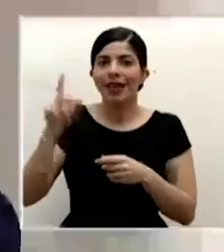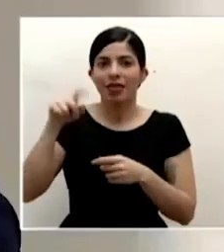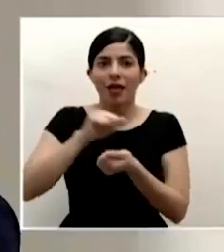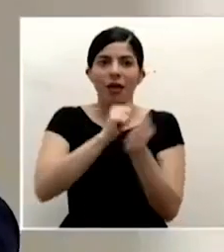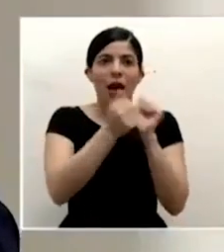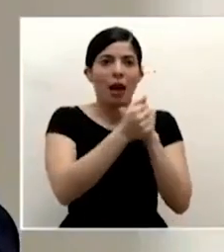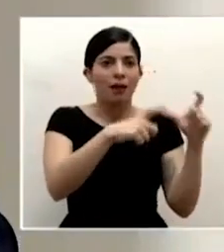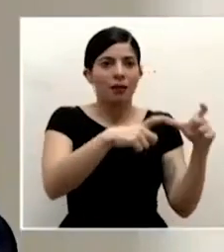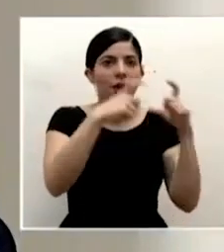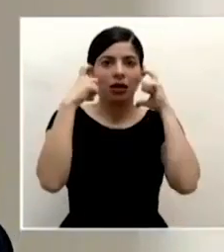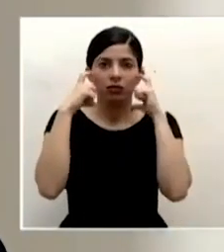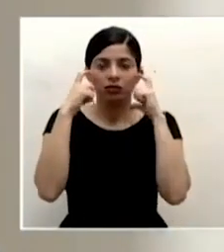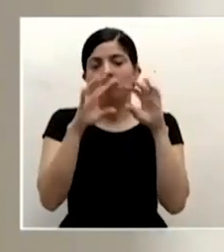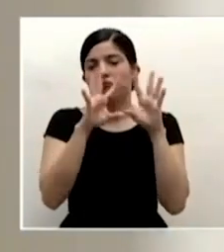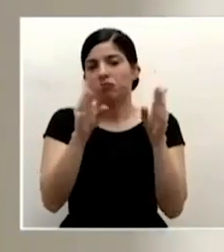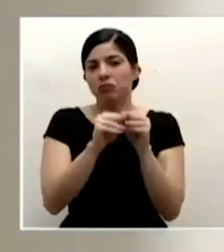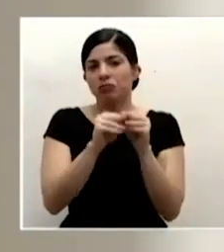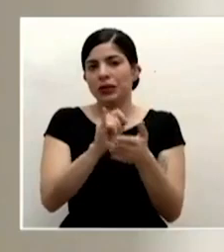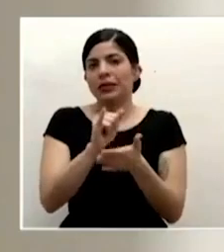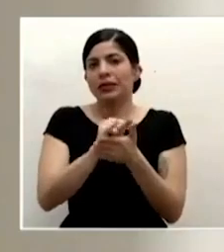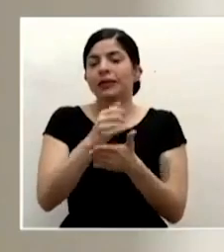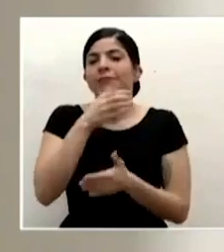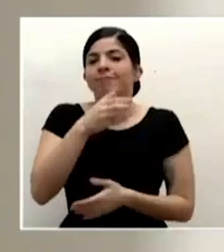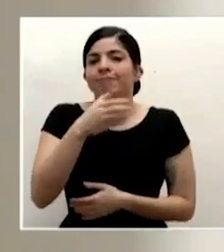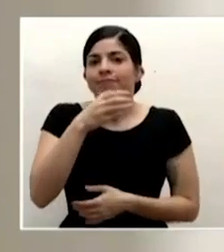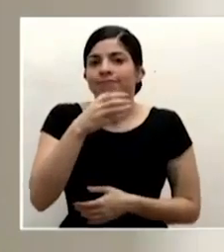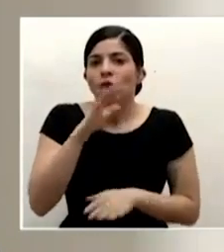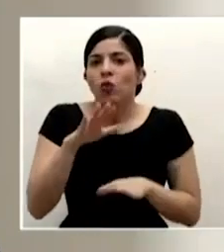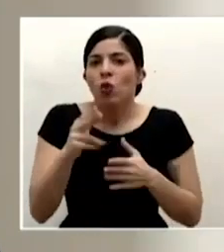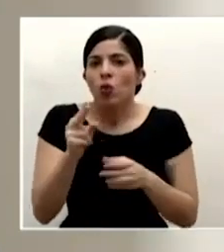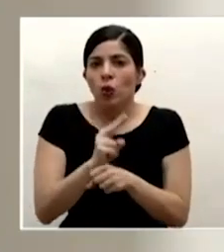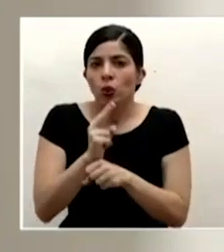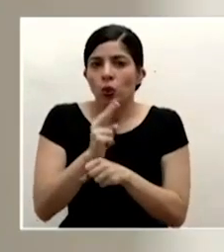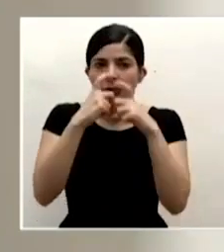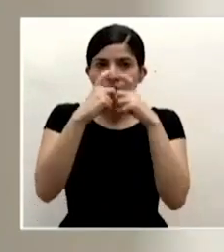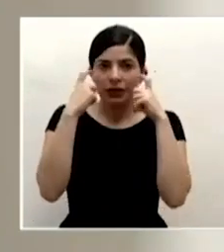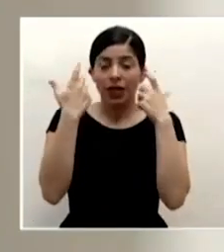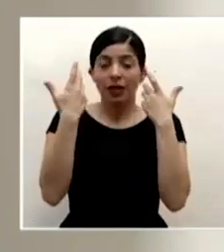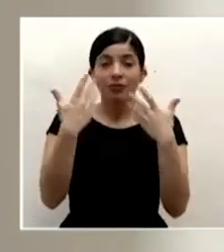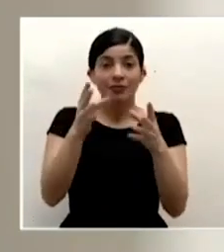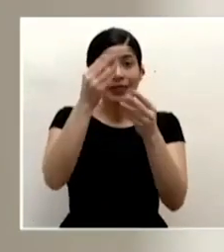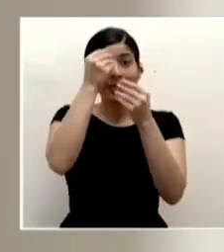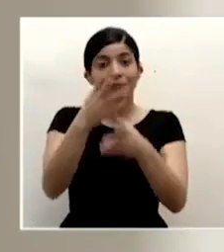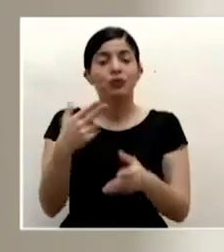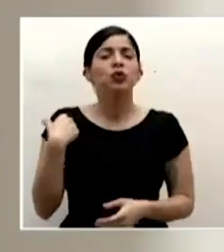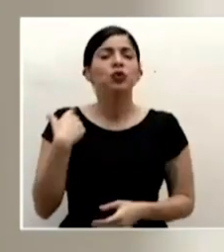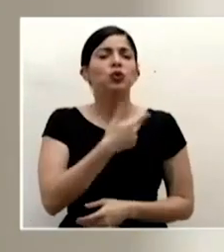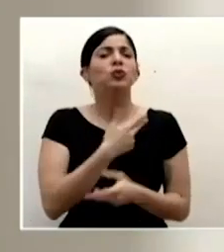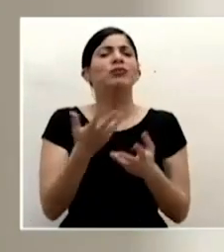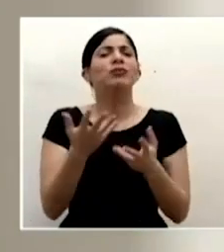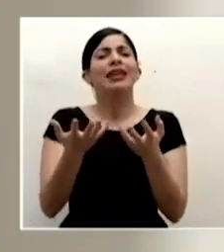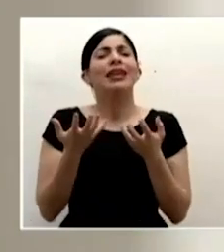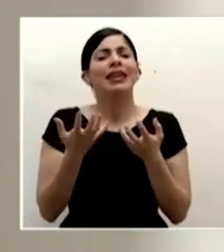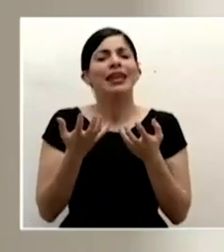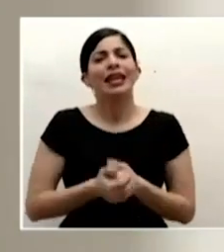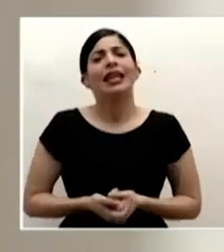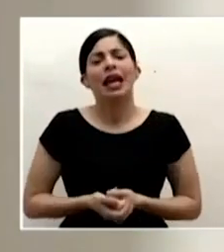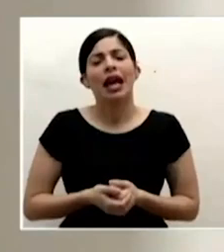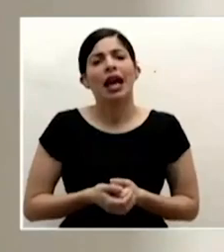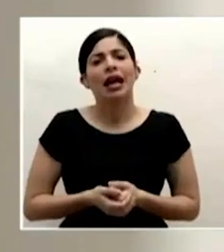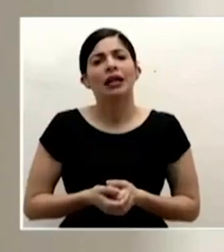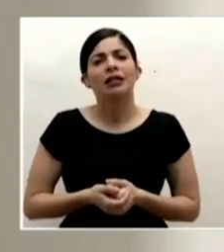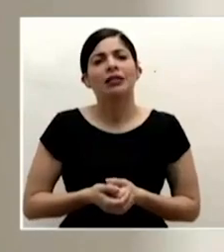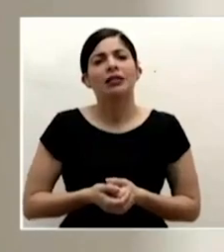las recomendaciones sobre el uso de mascarilla como ya informamos queríamos pues hacer extensivo